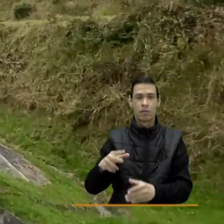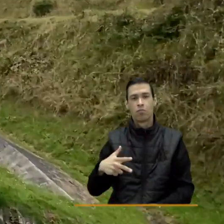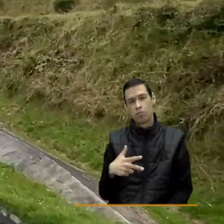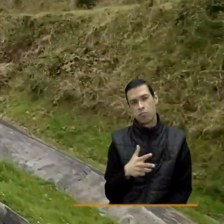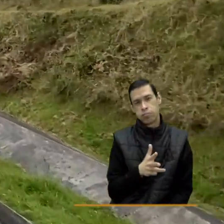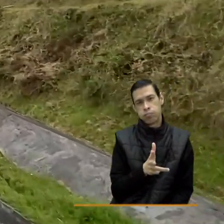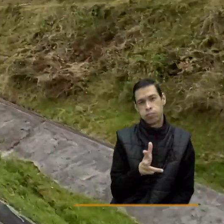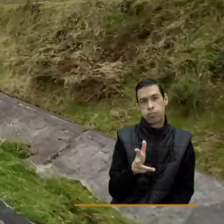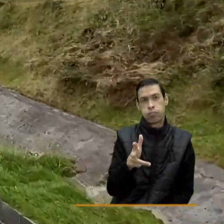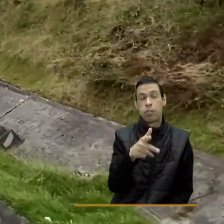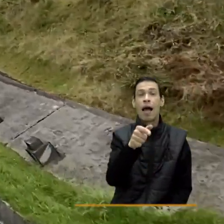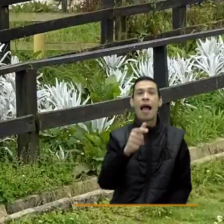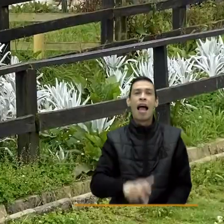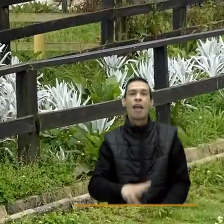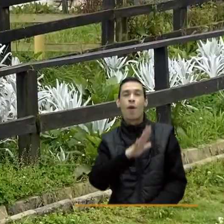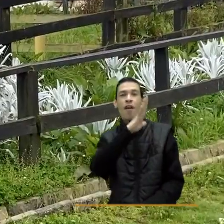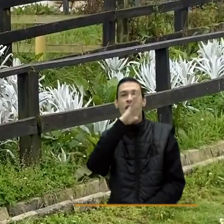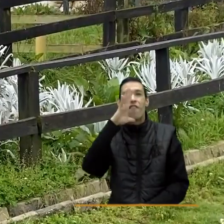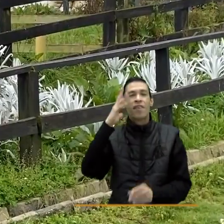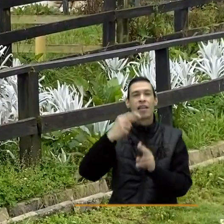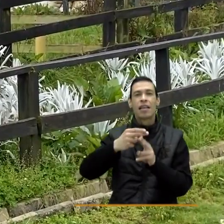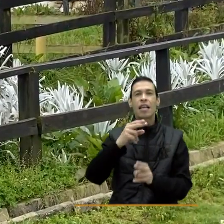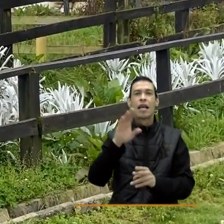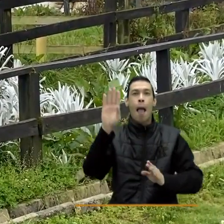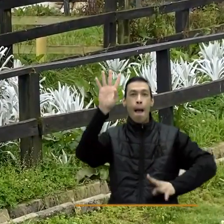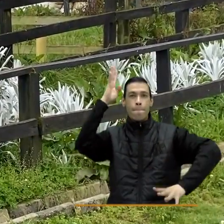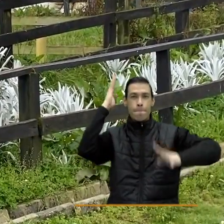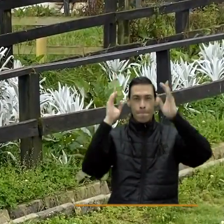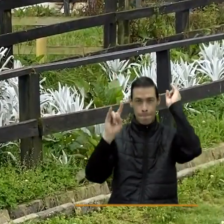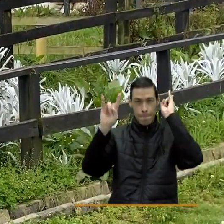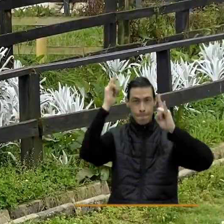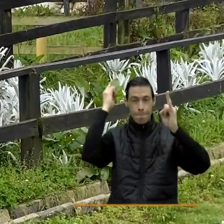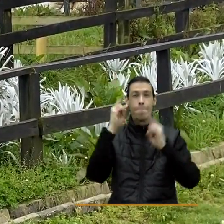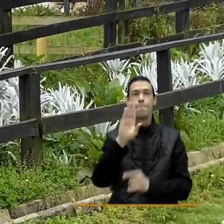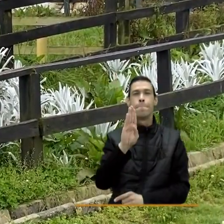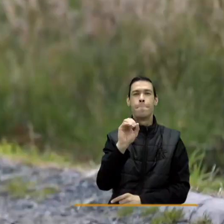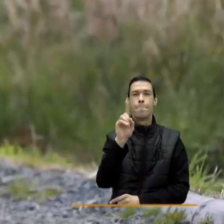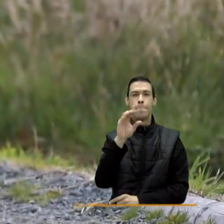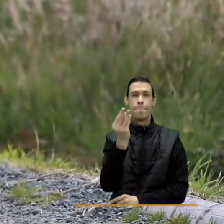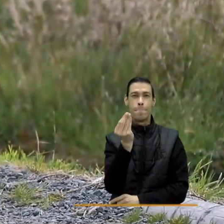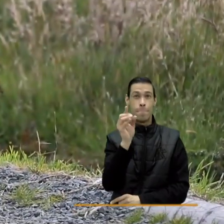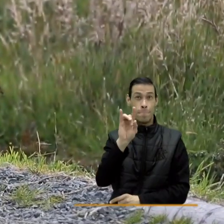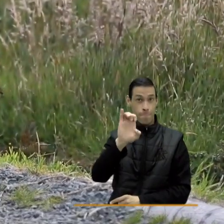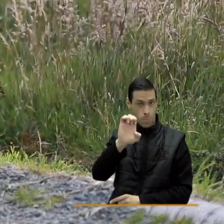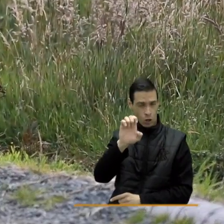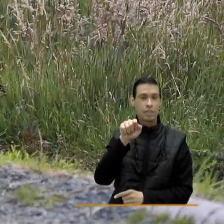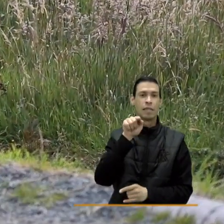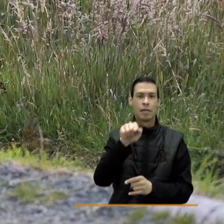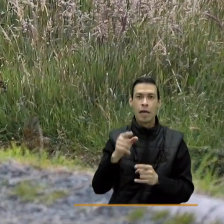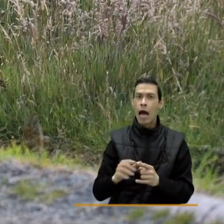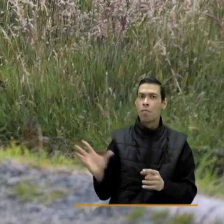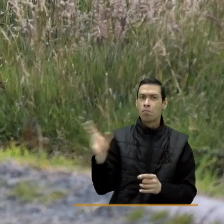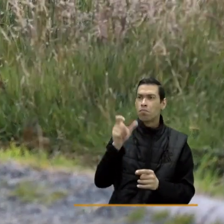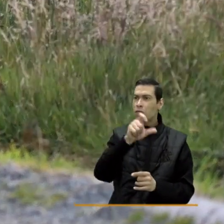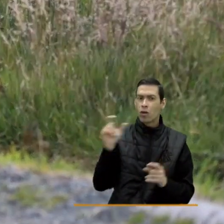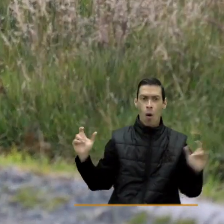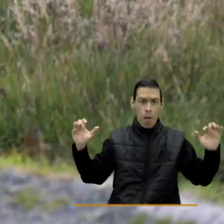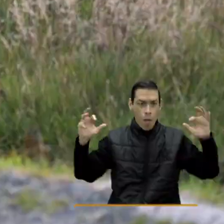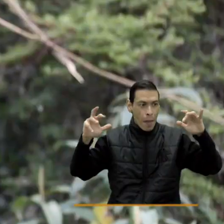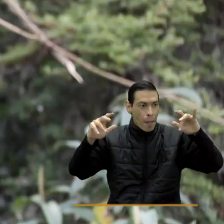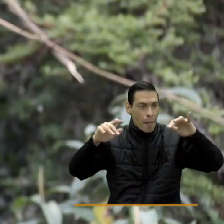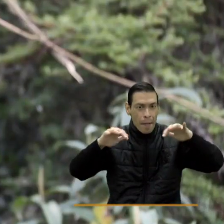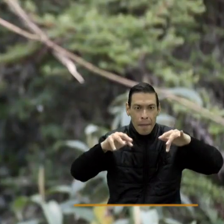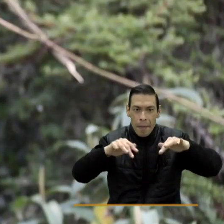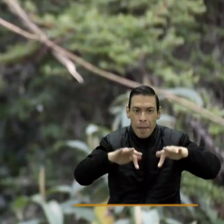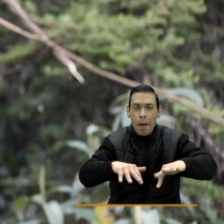Andes, zona donde está Hacienda El Bosque, un lugar mágico en zona de páramo donde propios y extranjeros pueden enviar experiencias